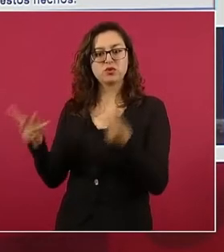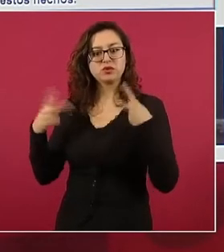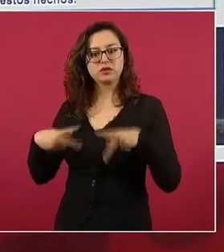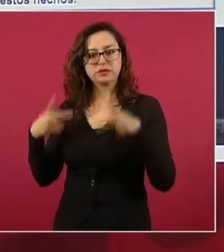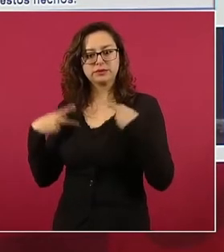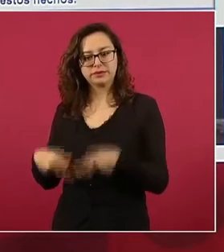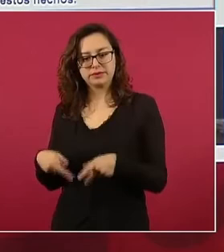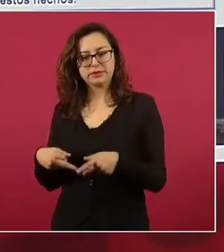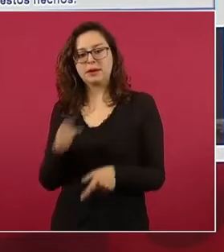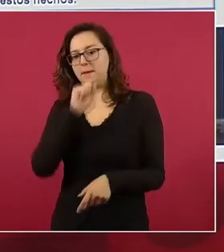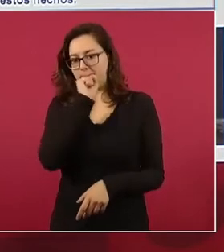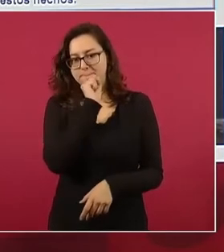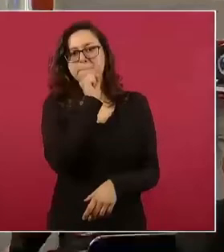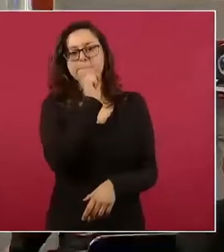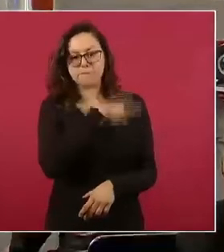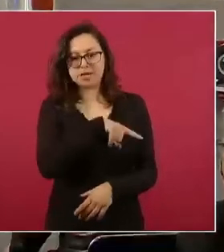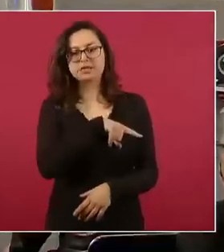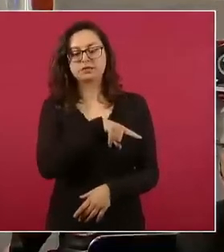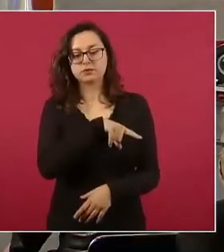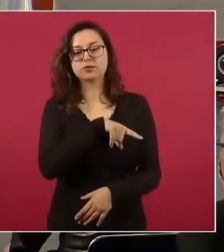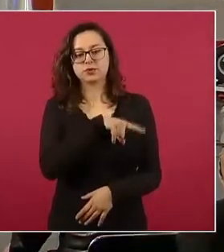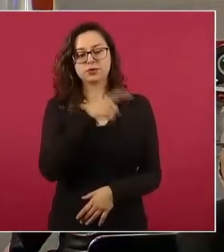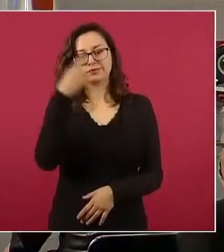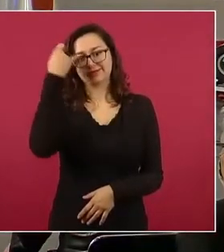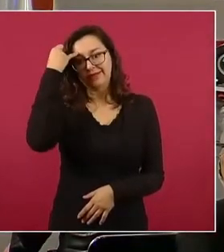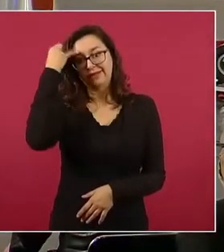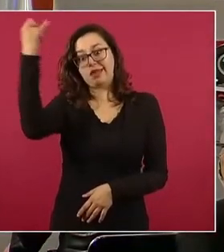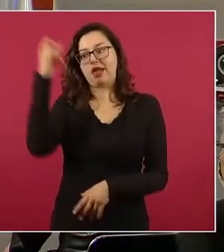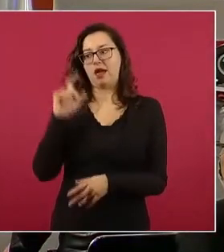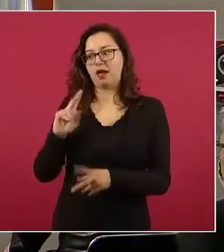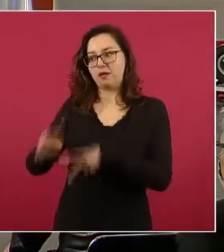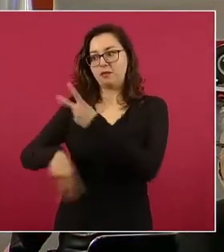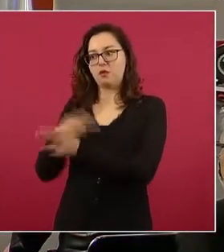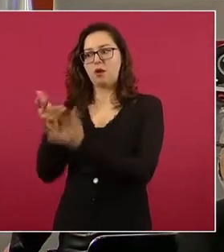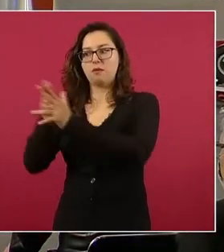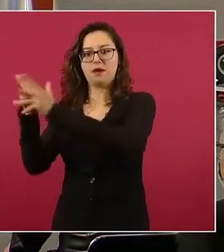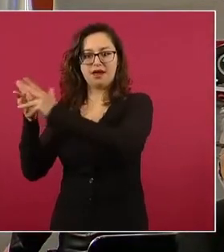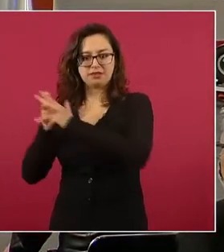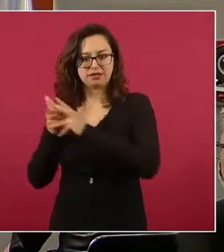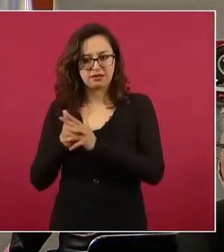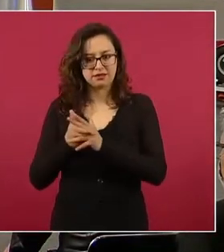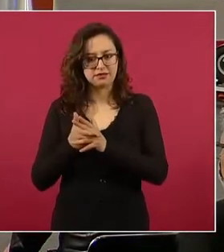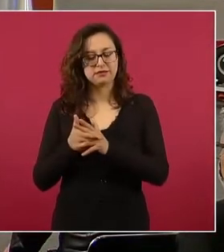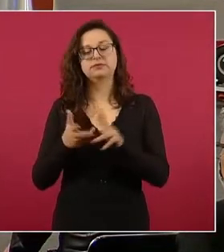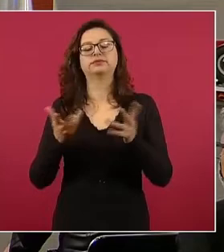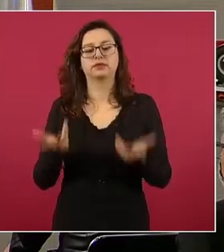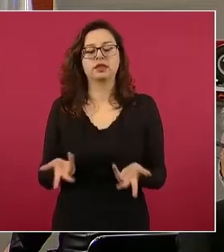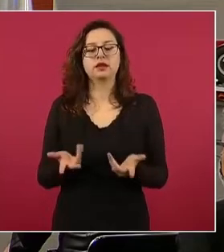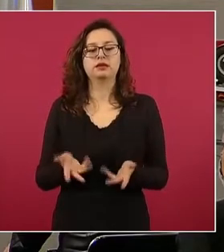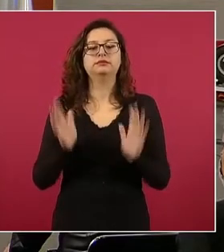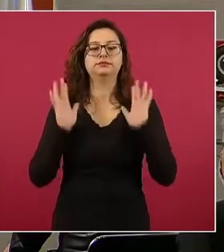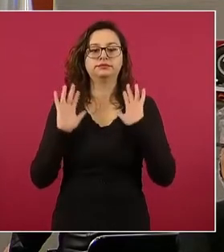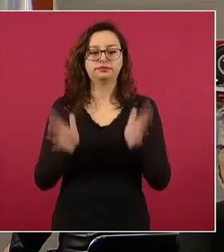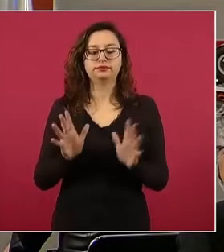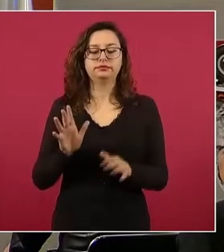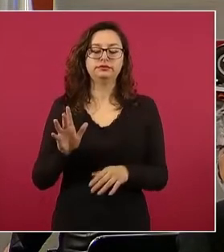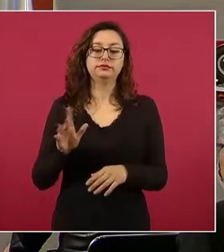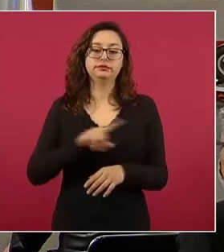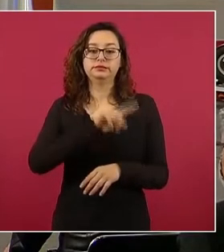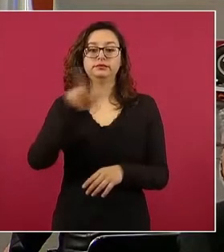como el principal autor de este evento. Él fue detenido en su momento en Escárcega, Campeche,